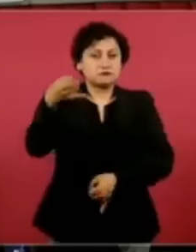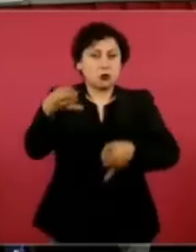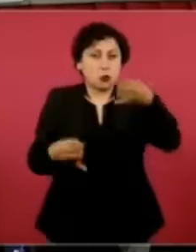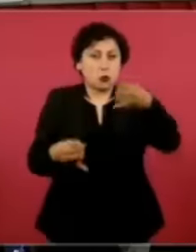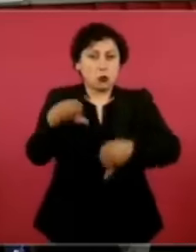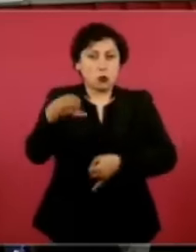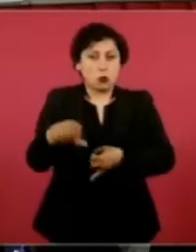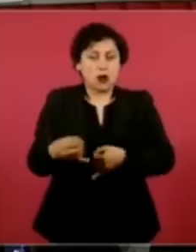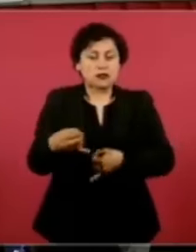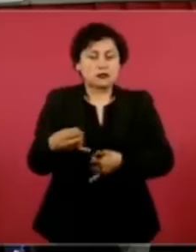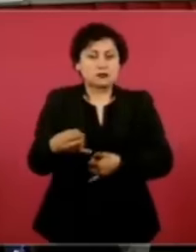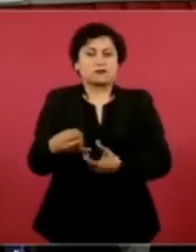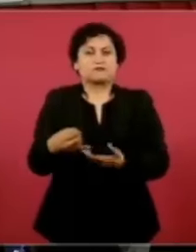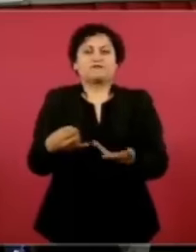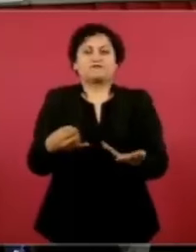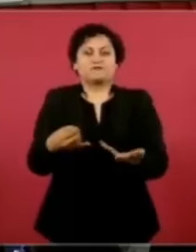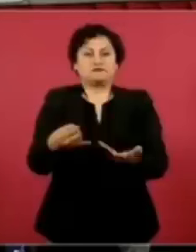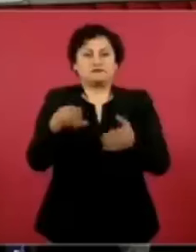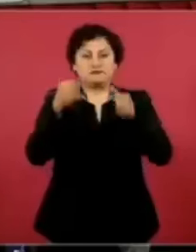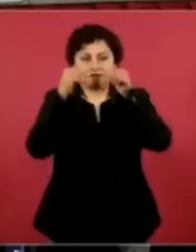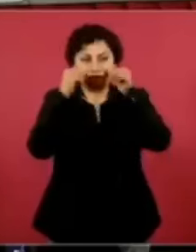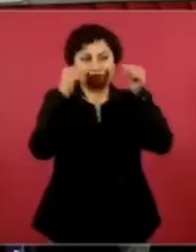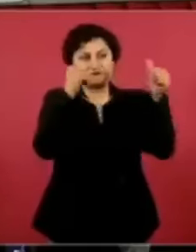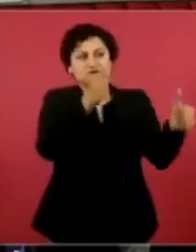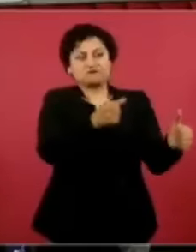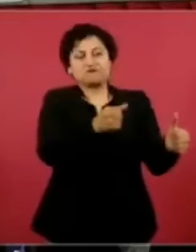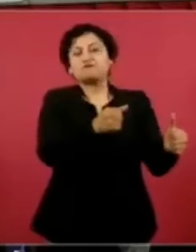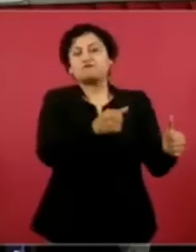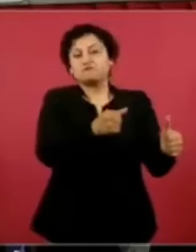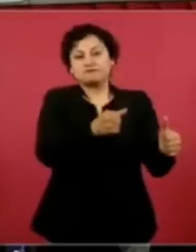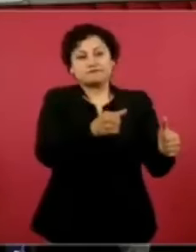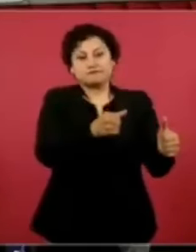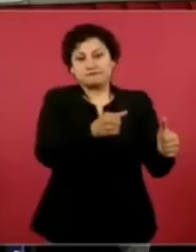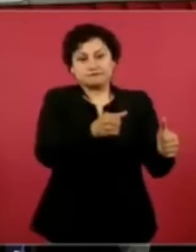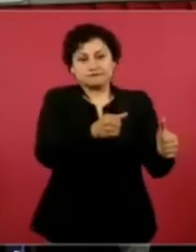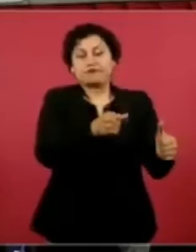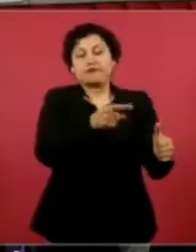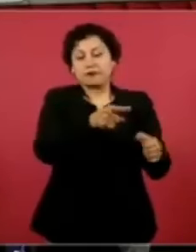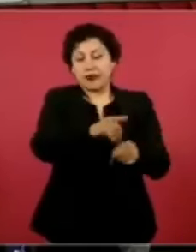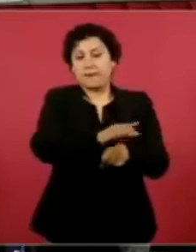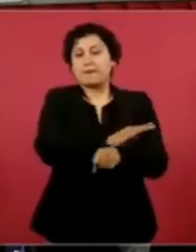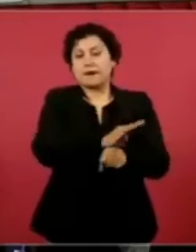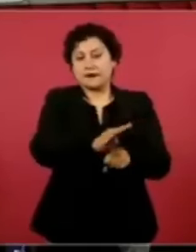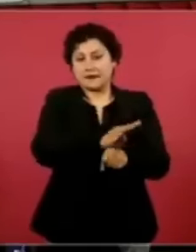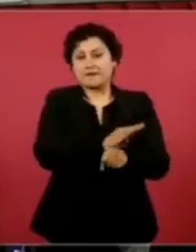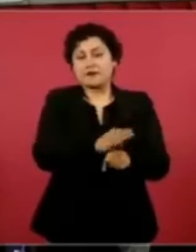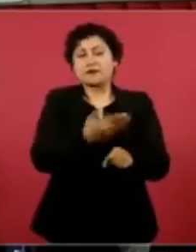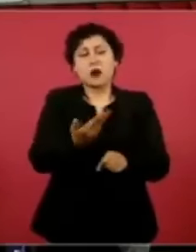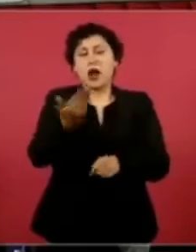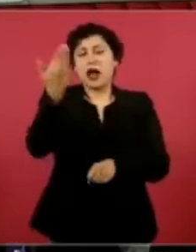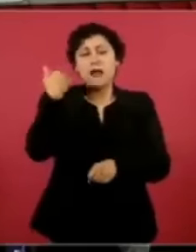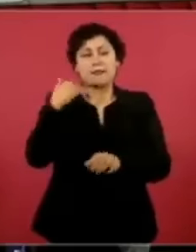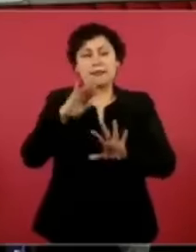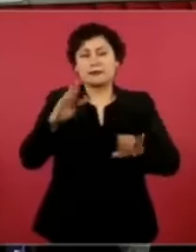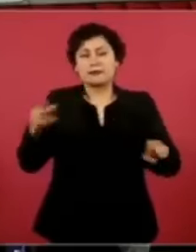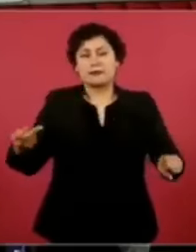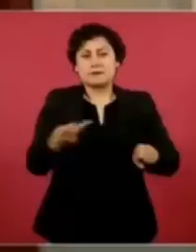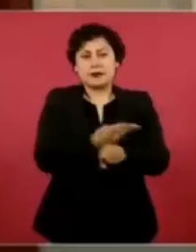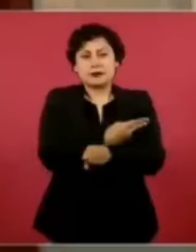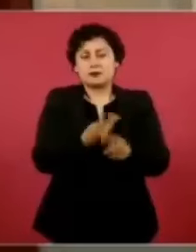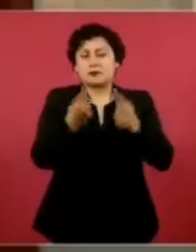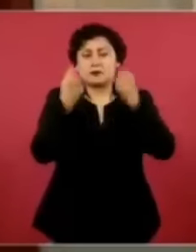parcialidad hacia el quejoso y reconociendo un beneficio prescrito y el cual